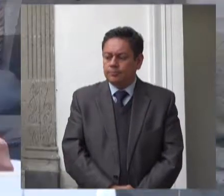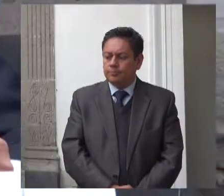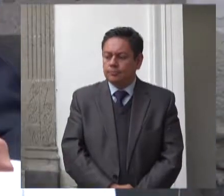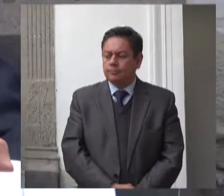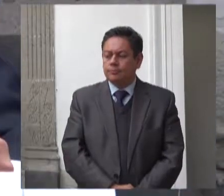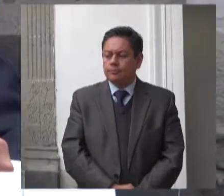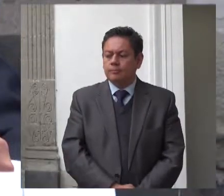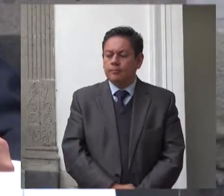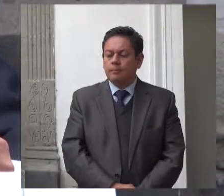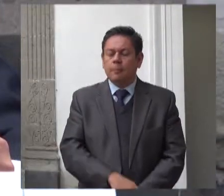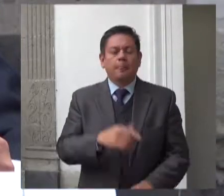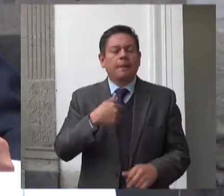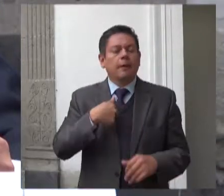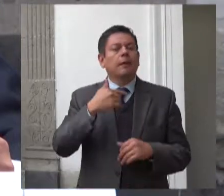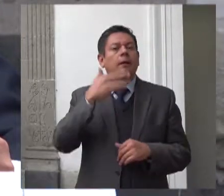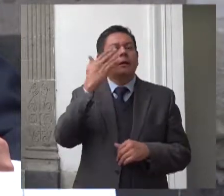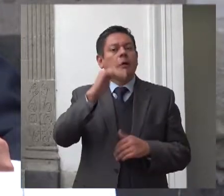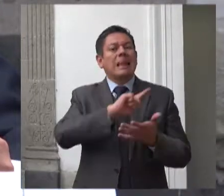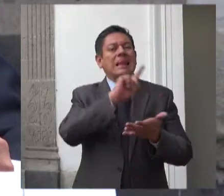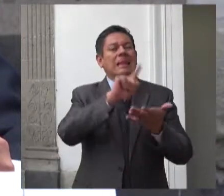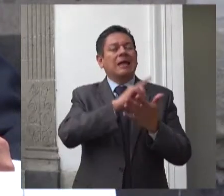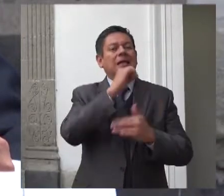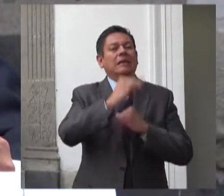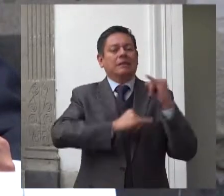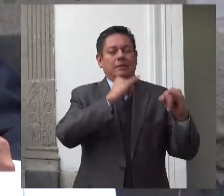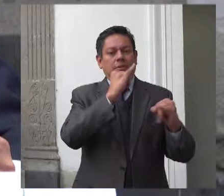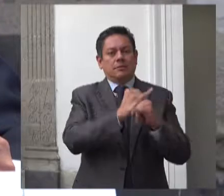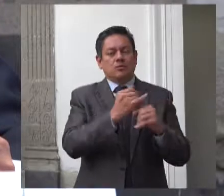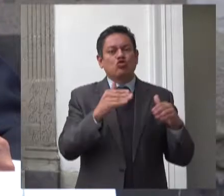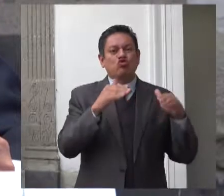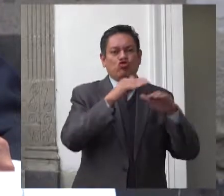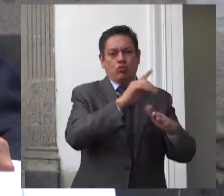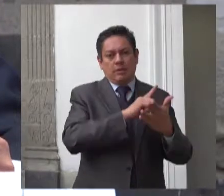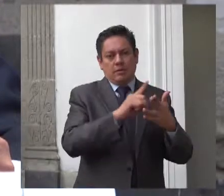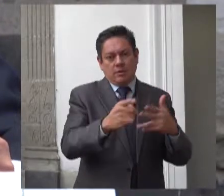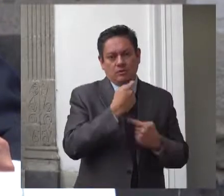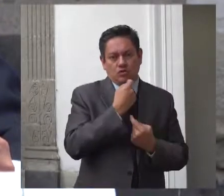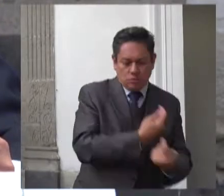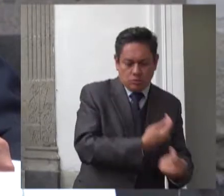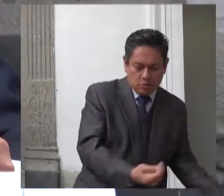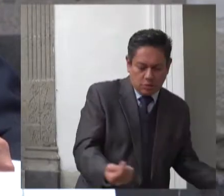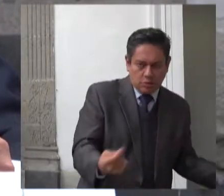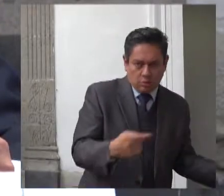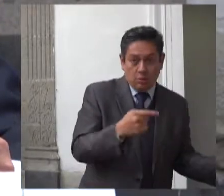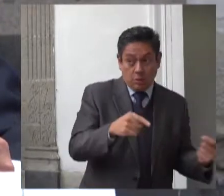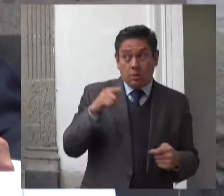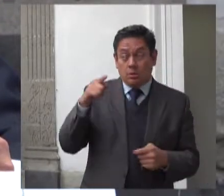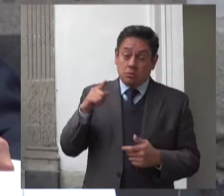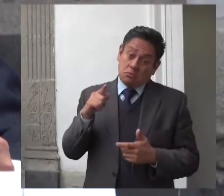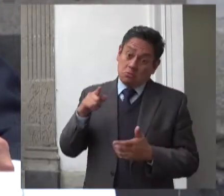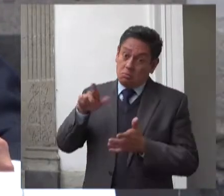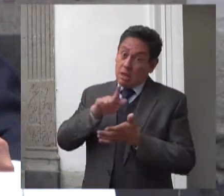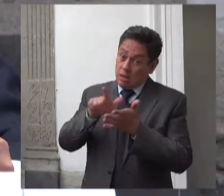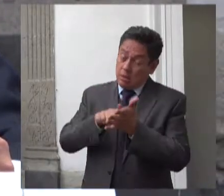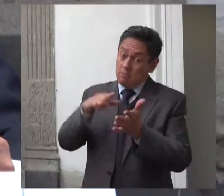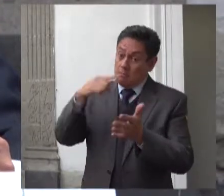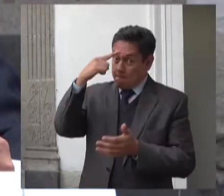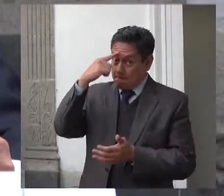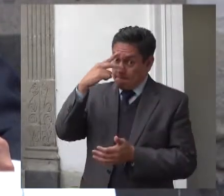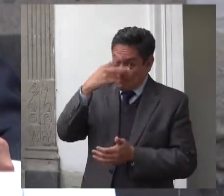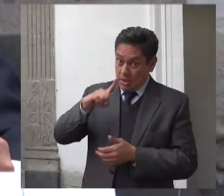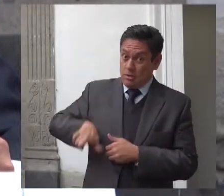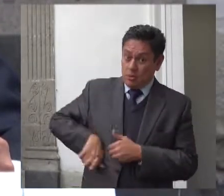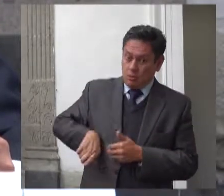convención sobre los derechos del niño el estado mexicano asumió ante la comunidad internacional el